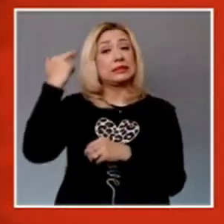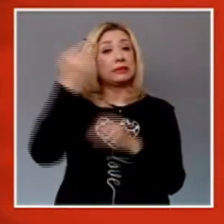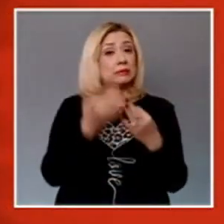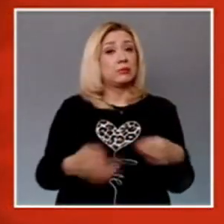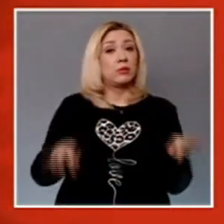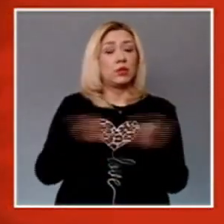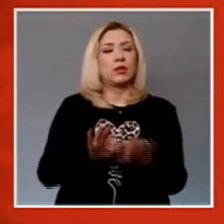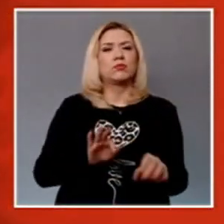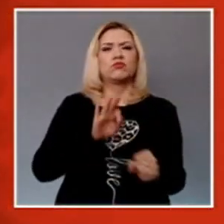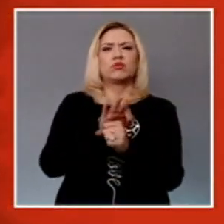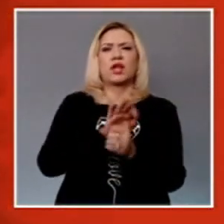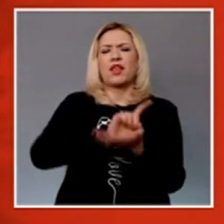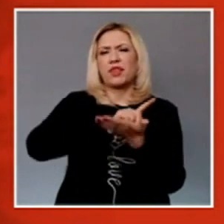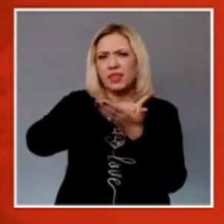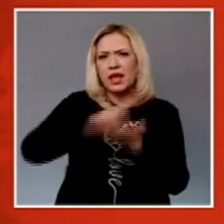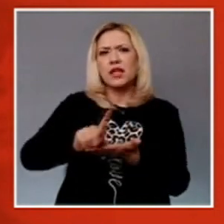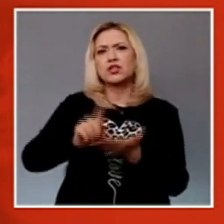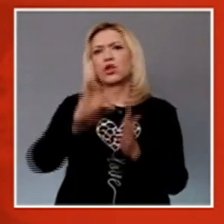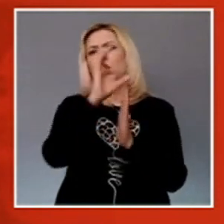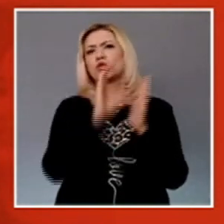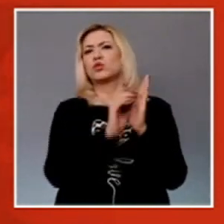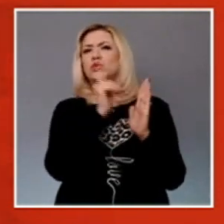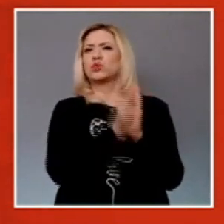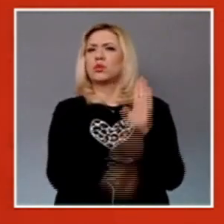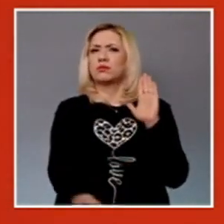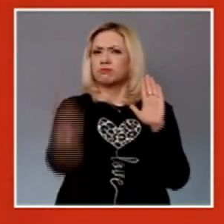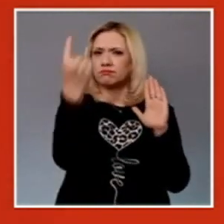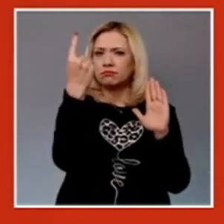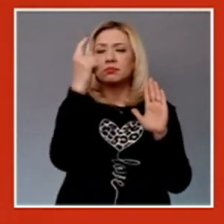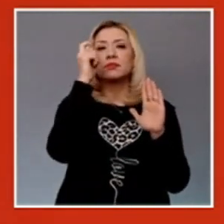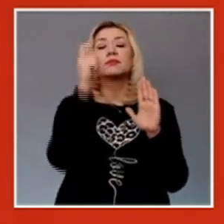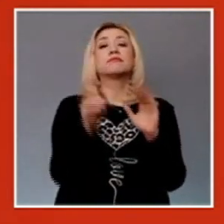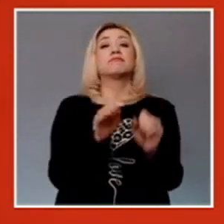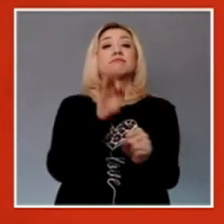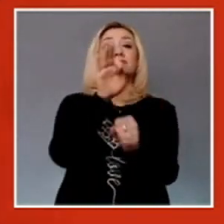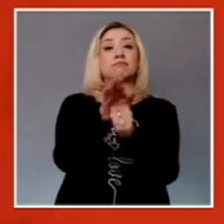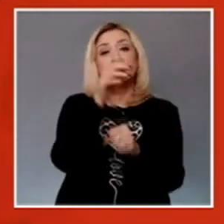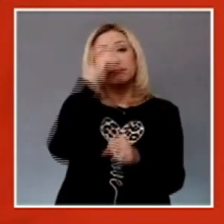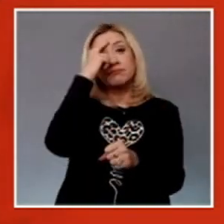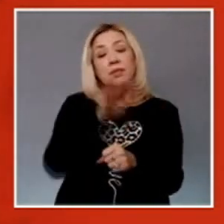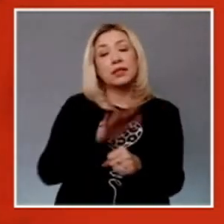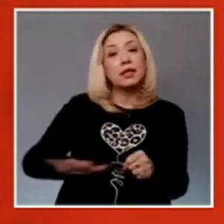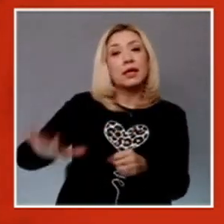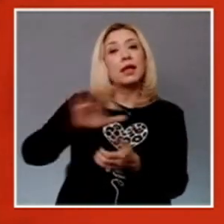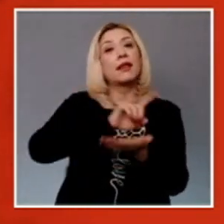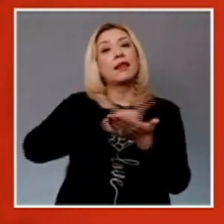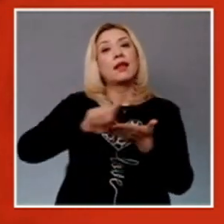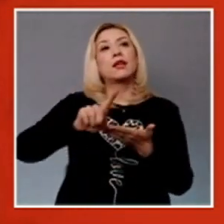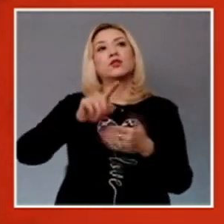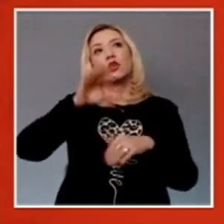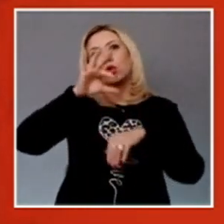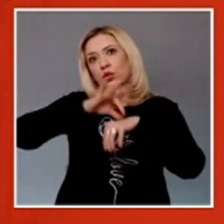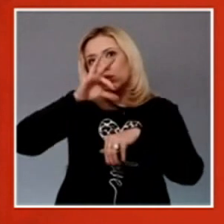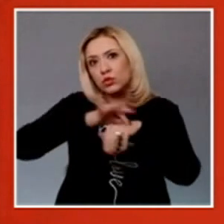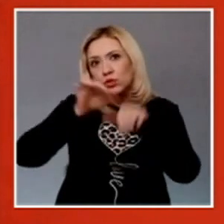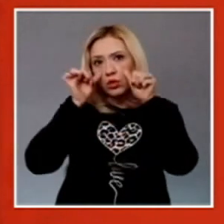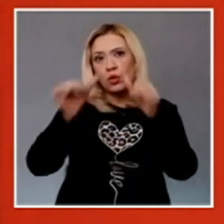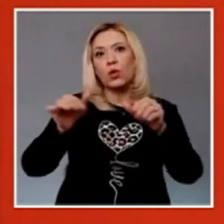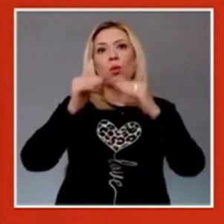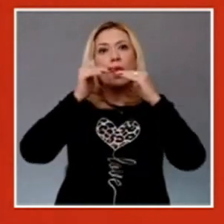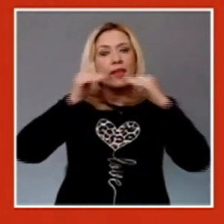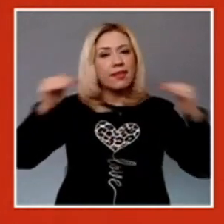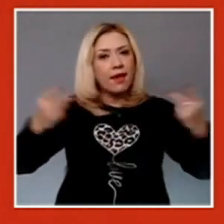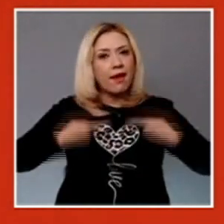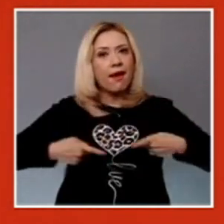defender la Constitución, al garantizar la protección y ejercicio de derechos como la salud, la igualdad, la seguridad y el acceso a la